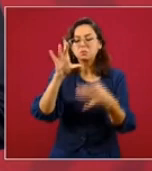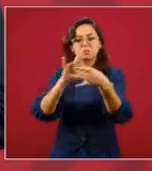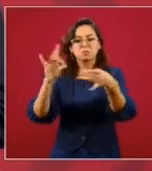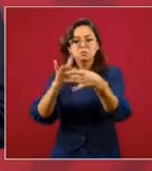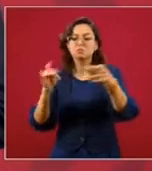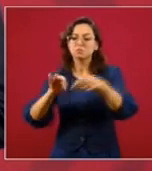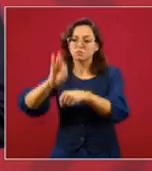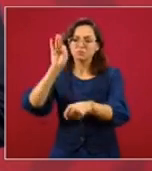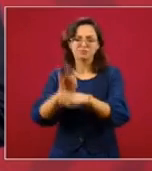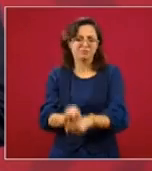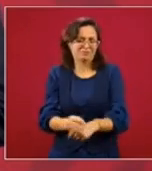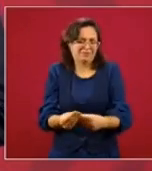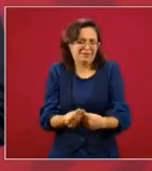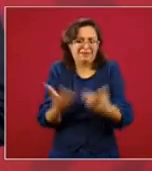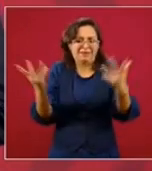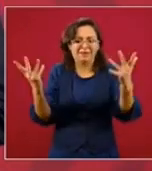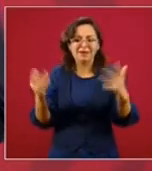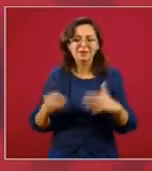mujeres.